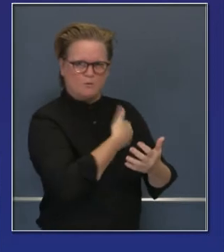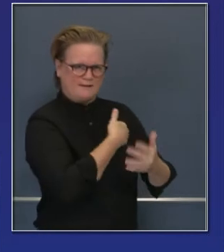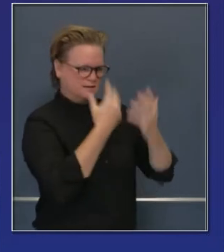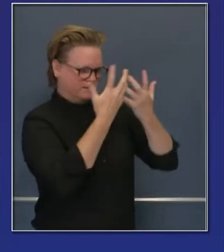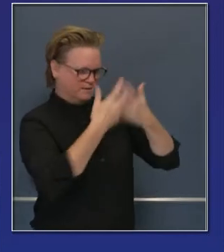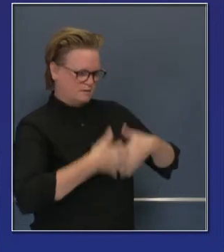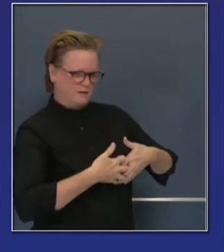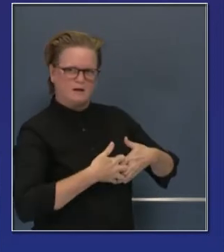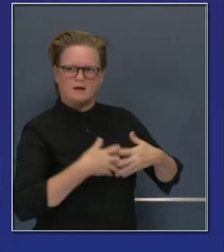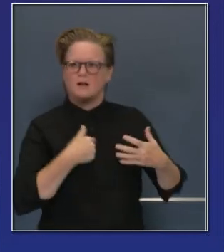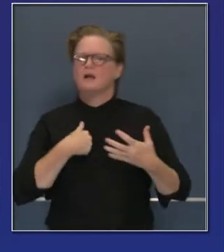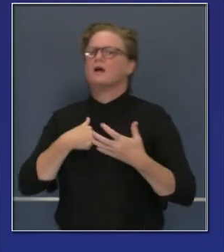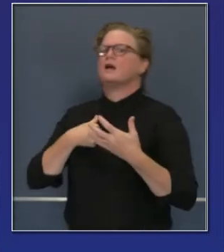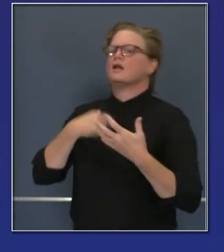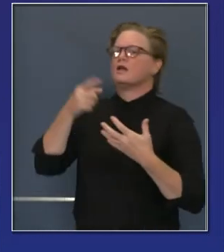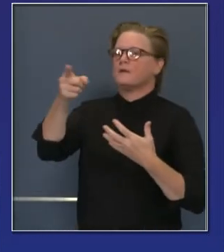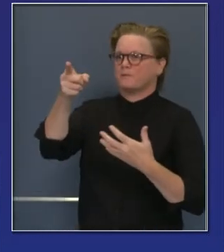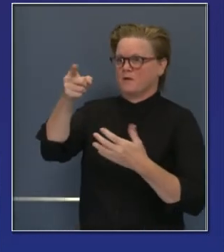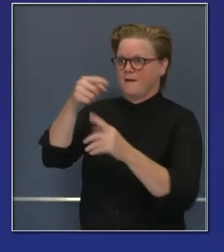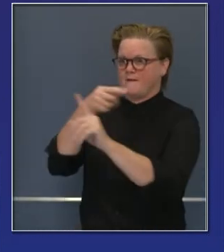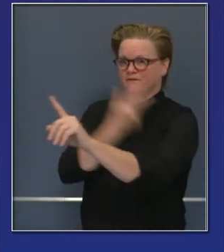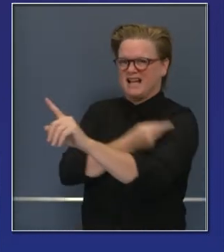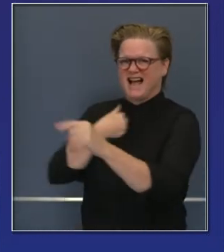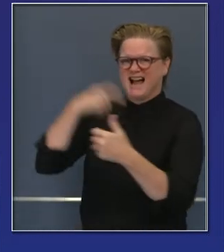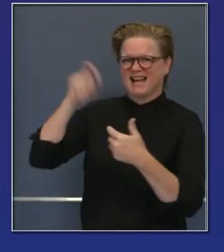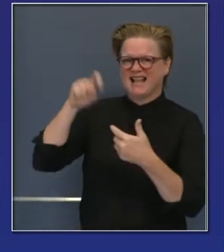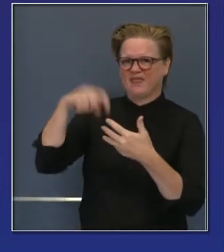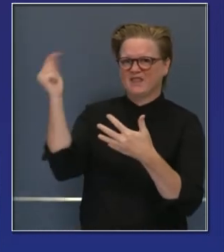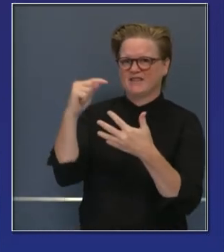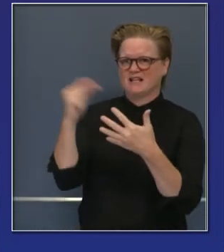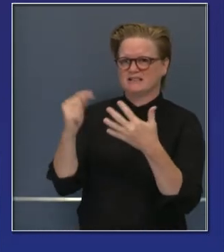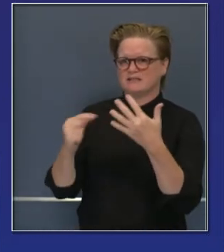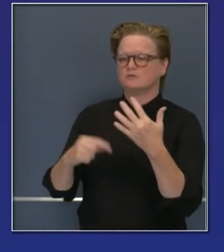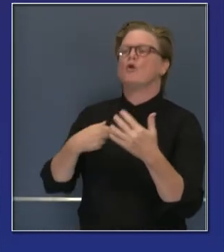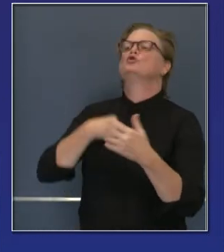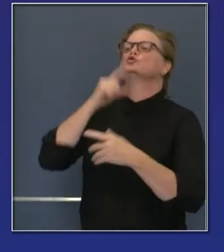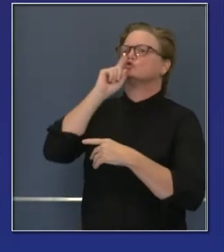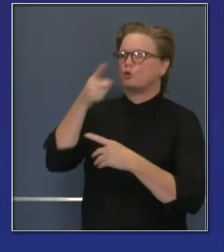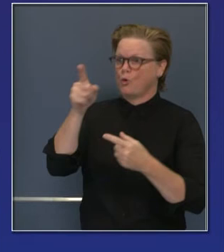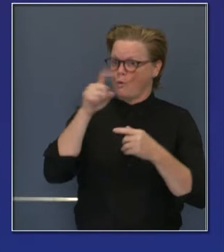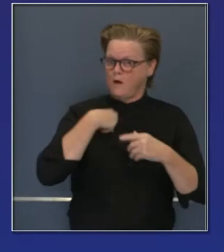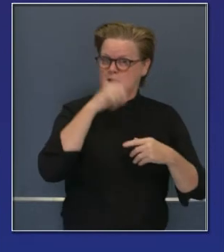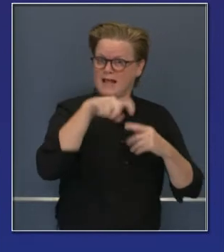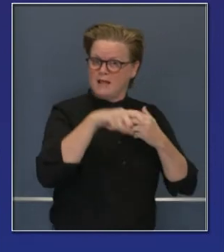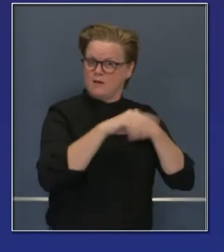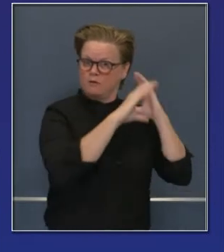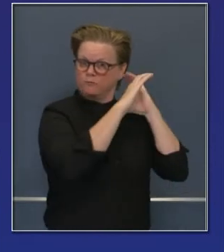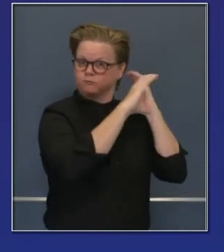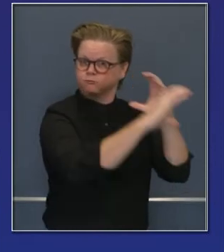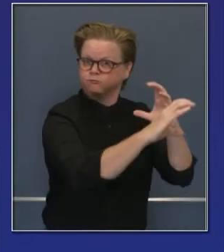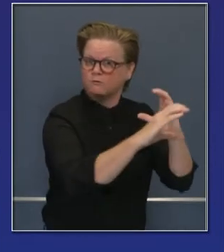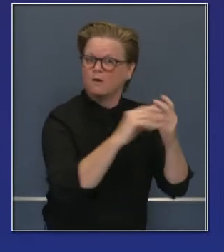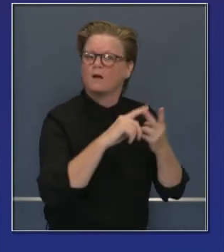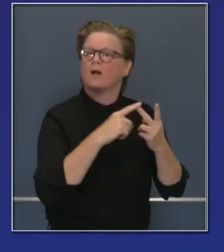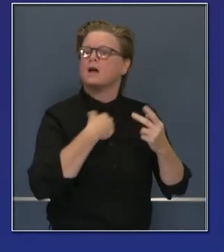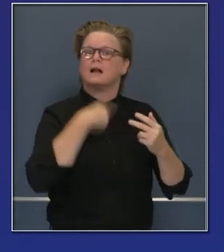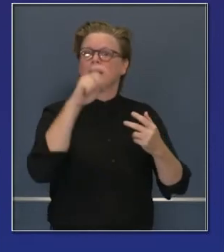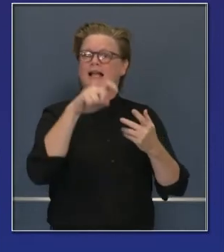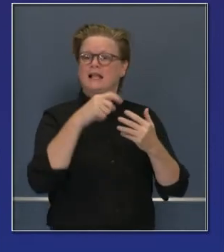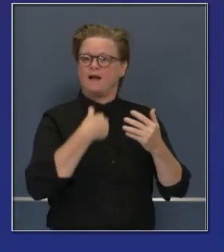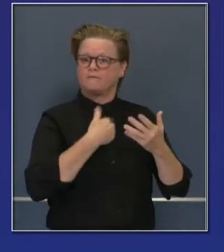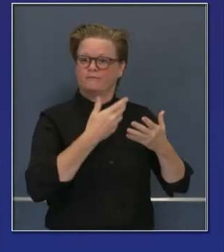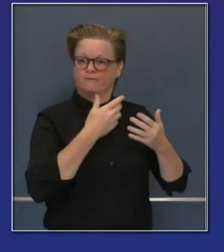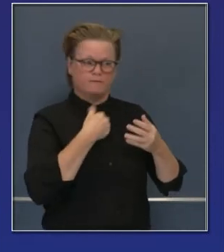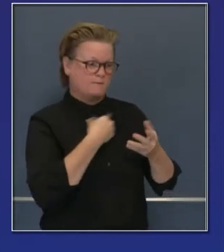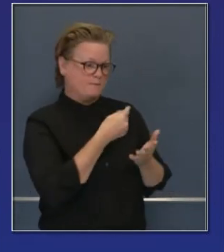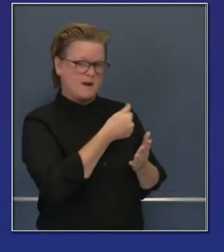comprar congeladores de baja temperatura para transportar las vacunas. Y este es el reto más grande, particularmente